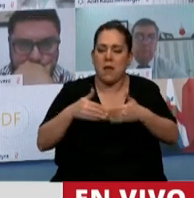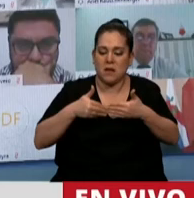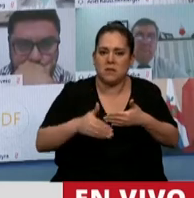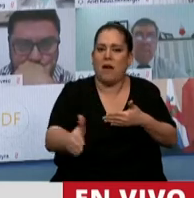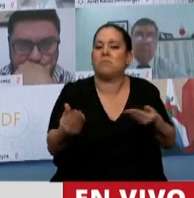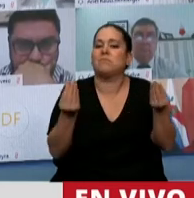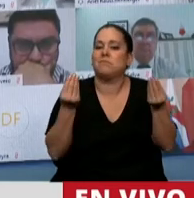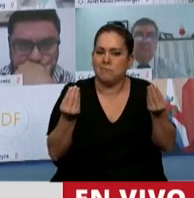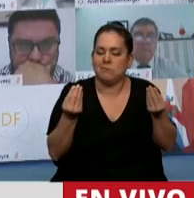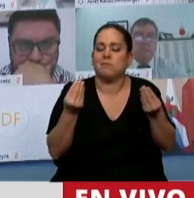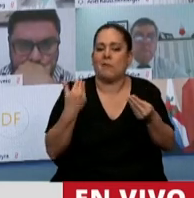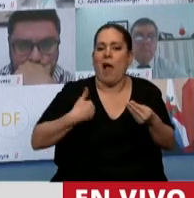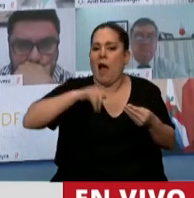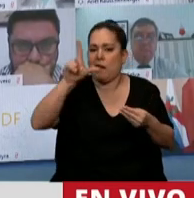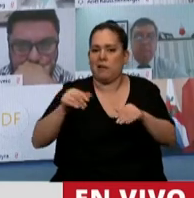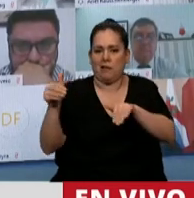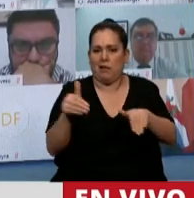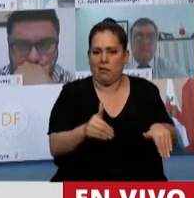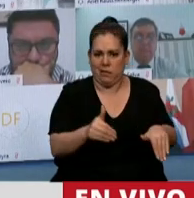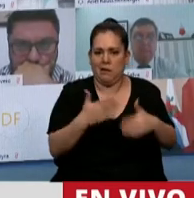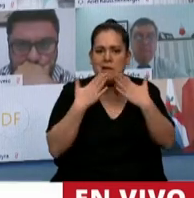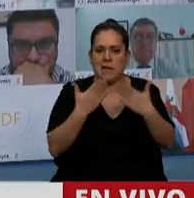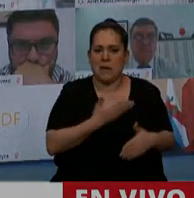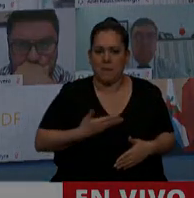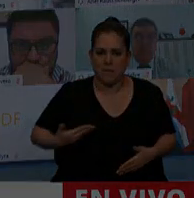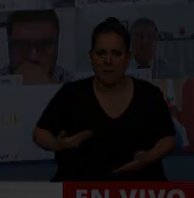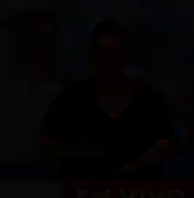a enterrar la República. Gracias, señor Presidente. Gracias, diputado. Gracias, Gracias, señor Presidente. Presidente.